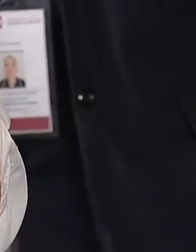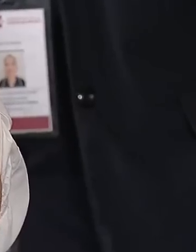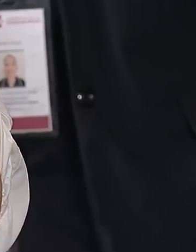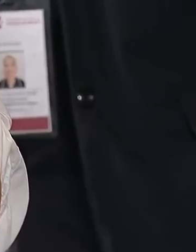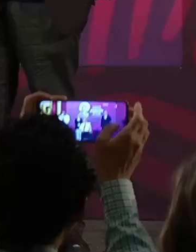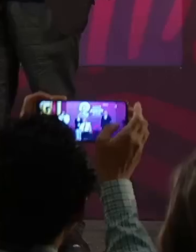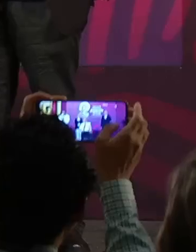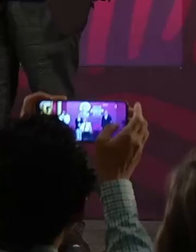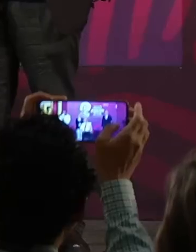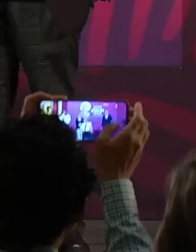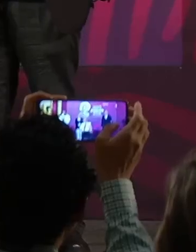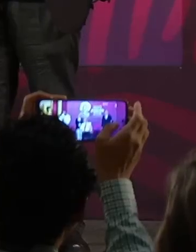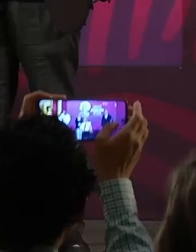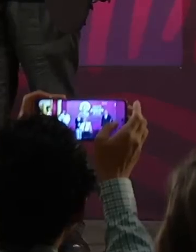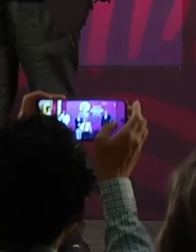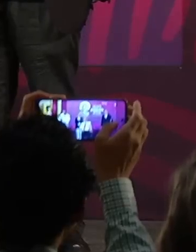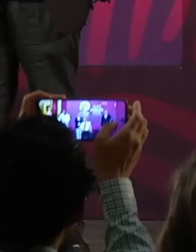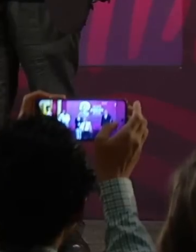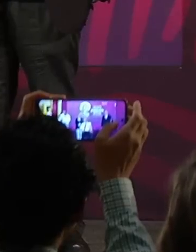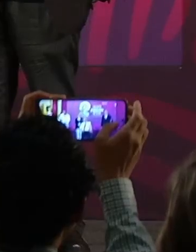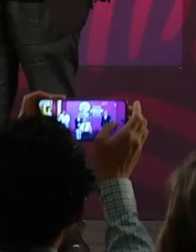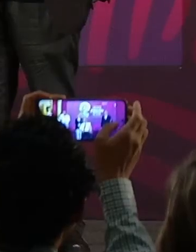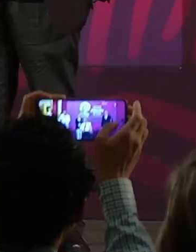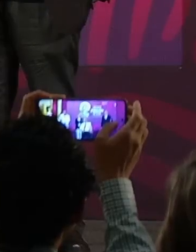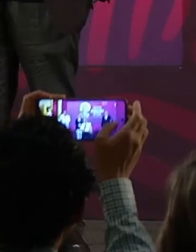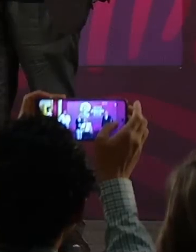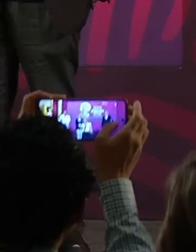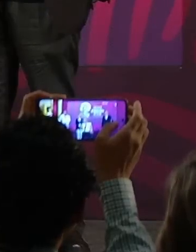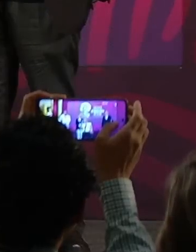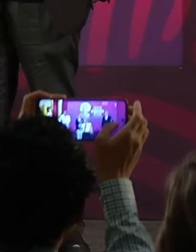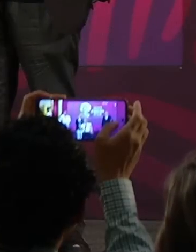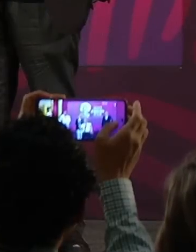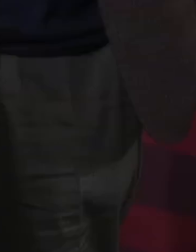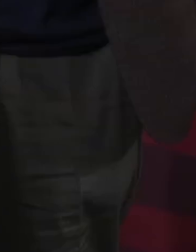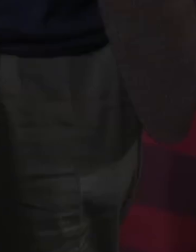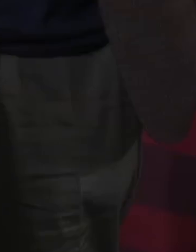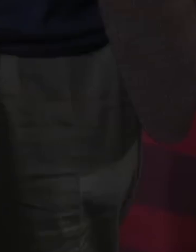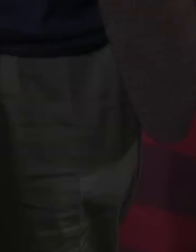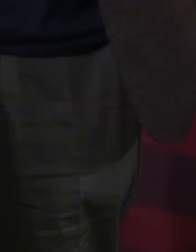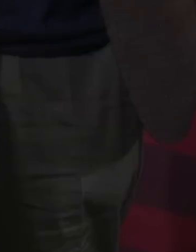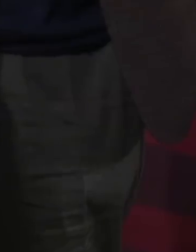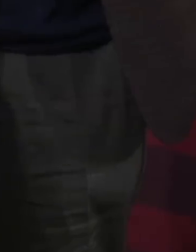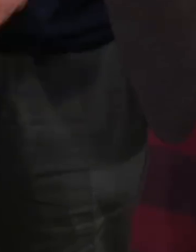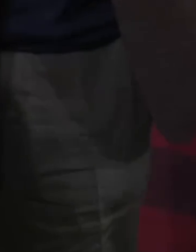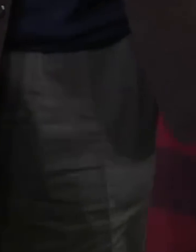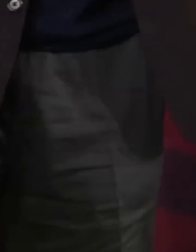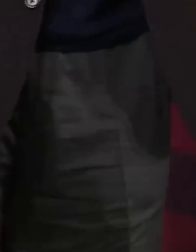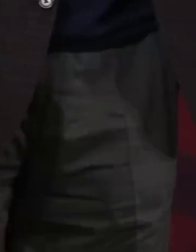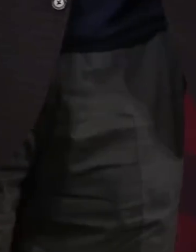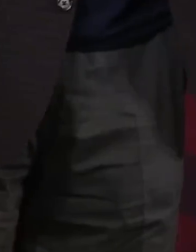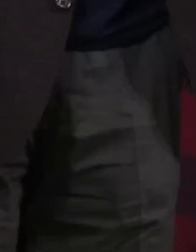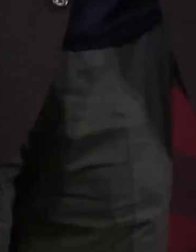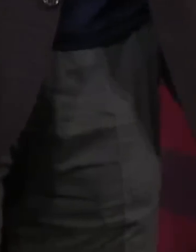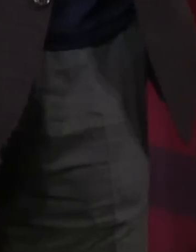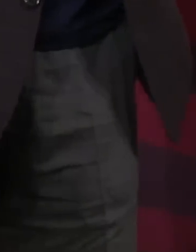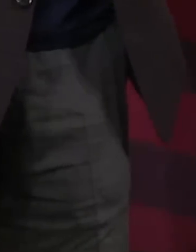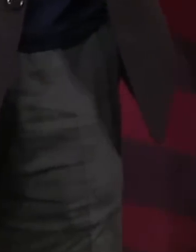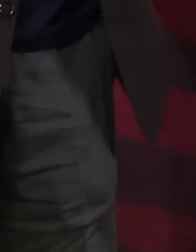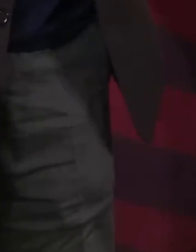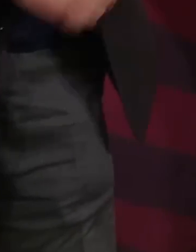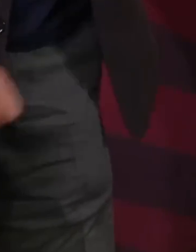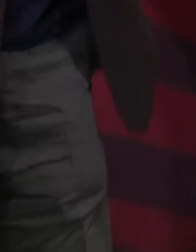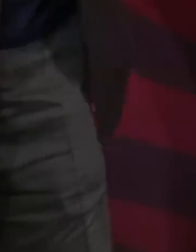Defensa, en los hospitales del Seguro Social Todos los que son hospitales federales y el IMSS